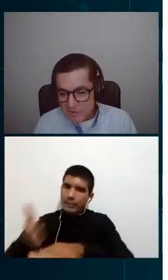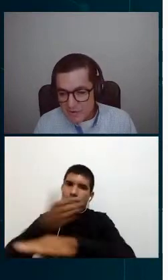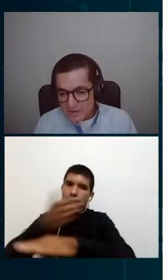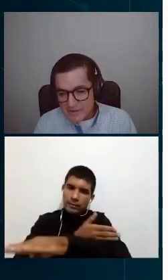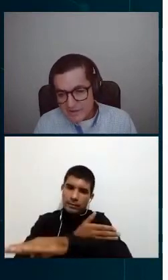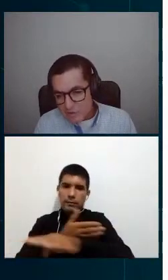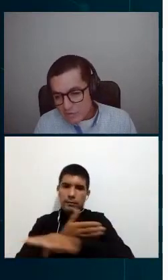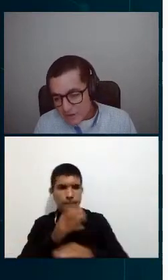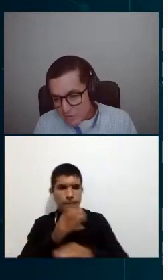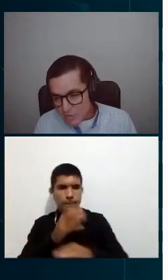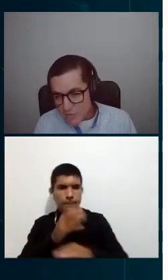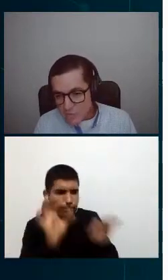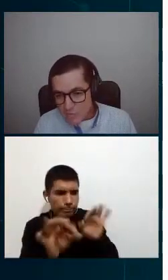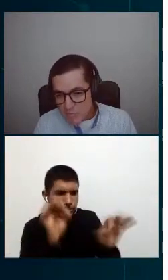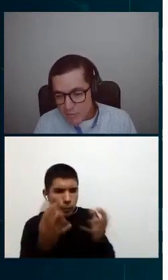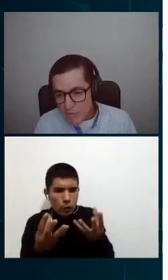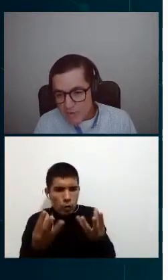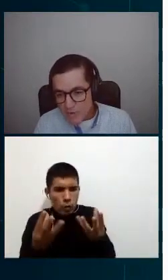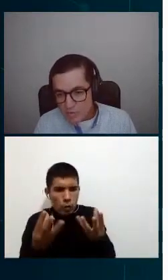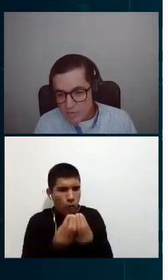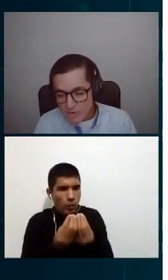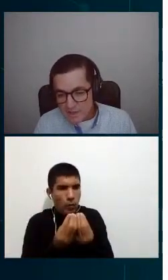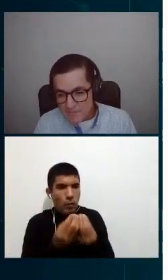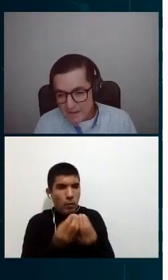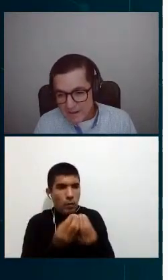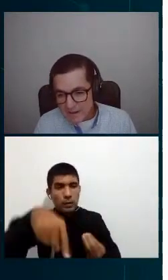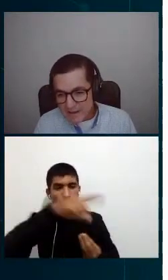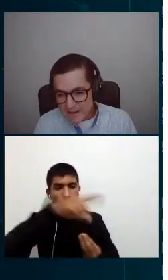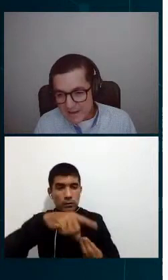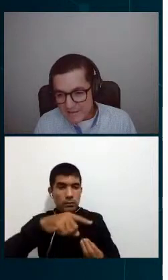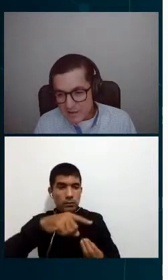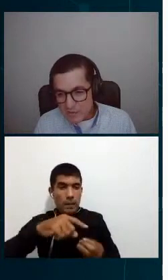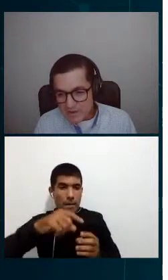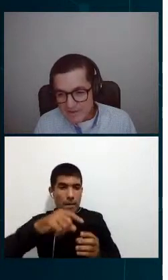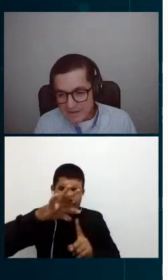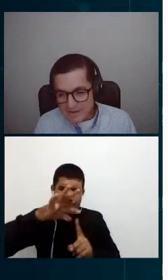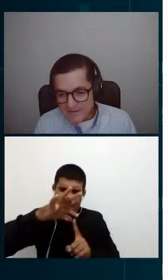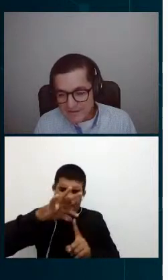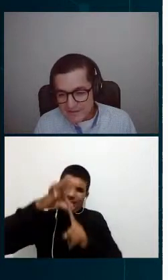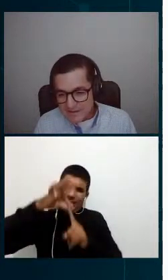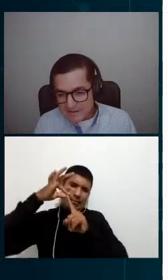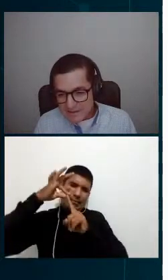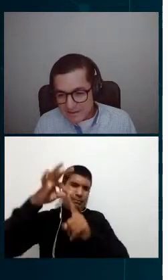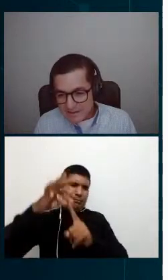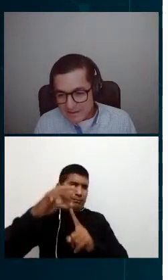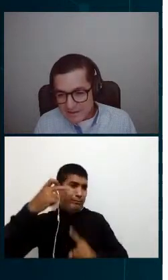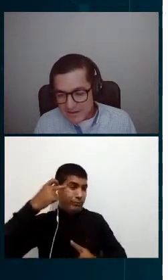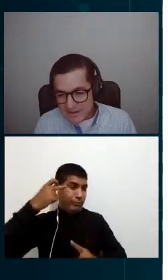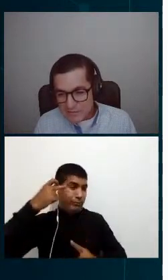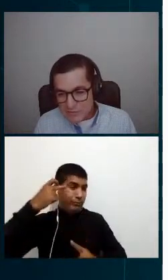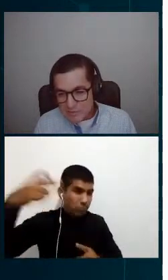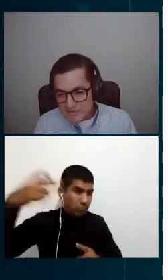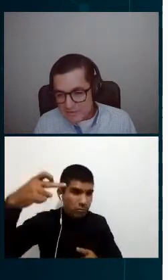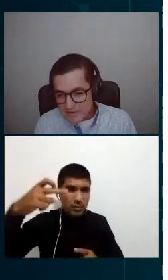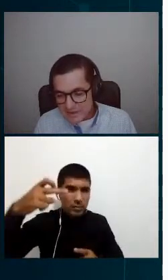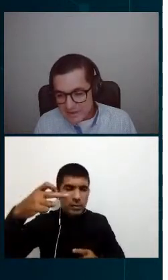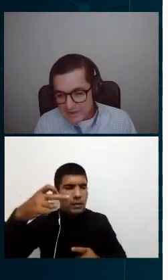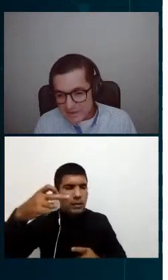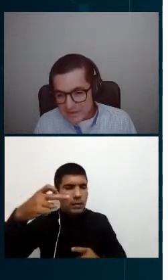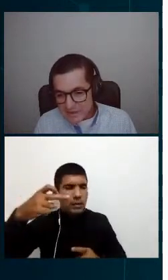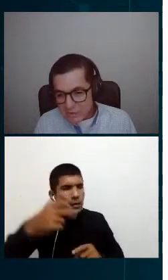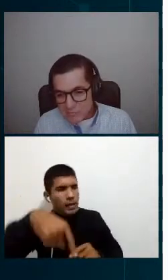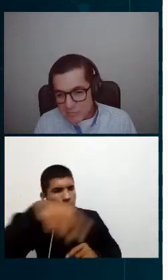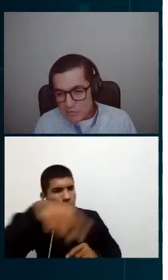especializado y se contrató un poco de consultoría para hacer algunas tareas y el resto pues